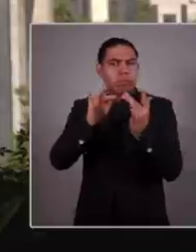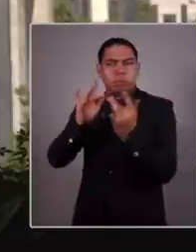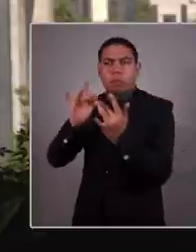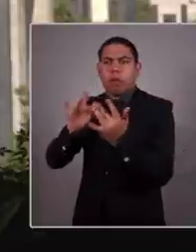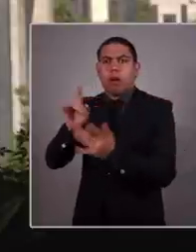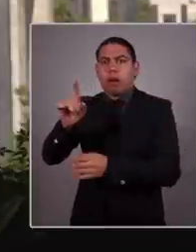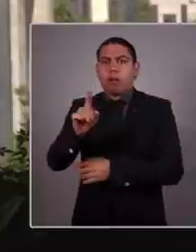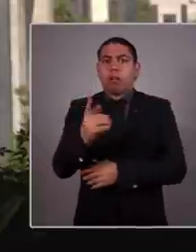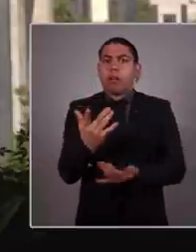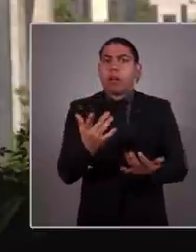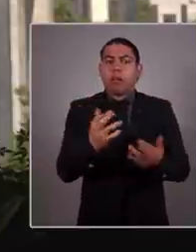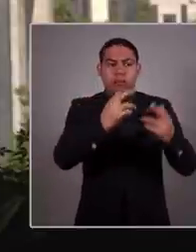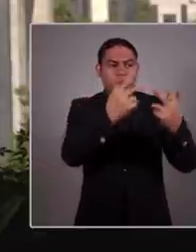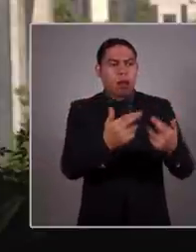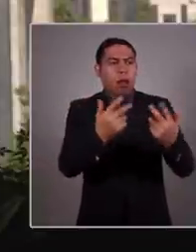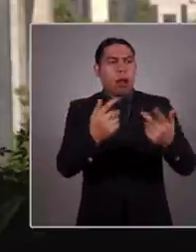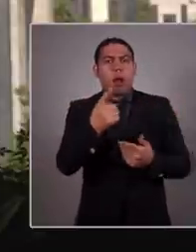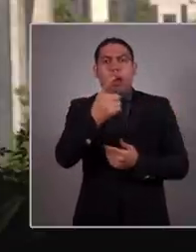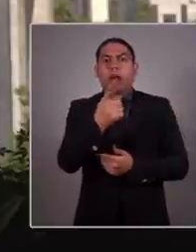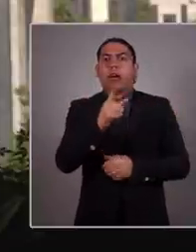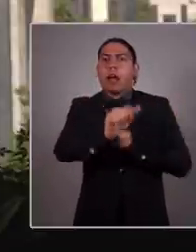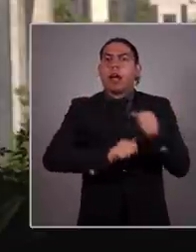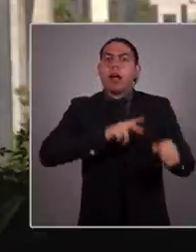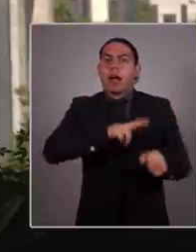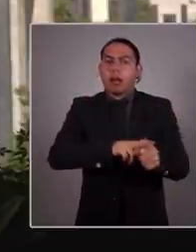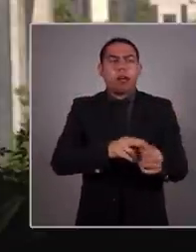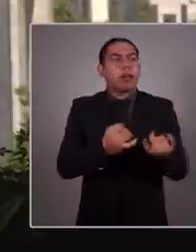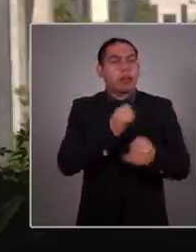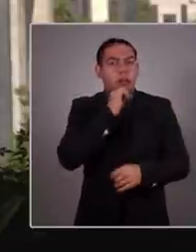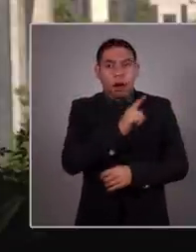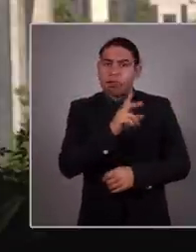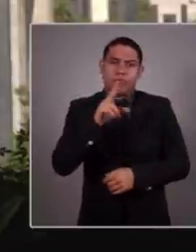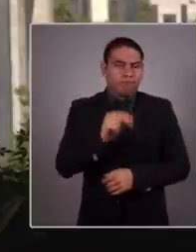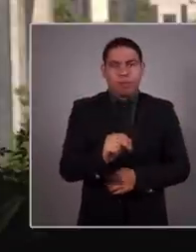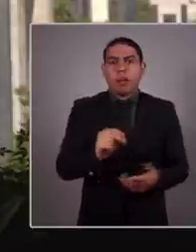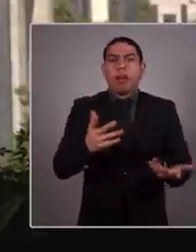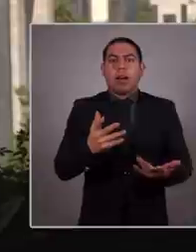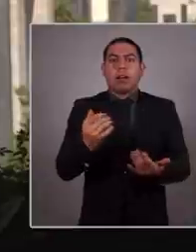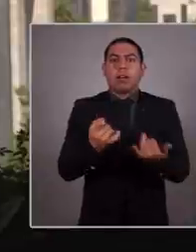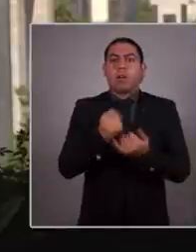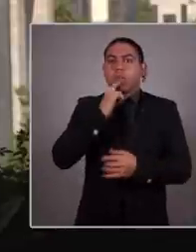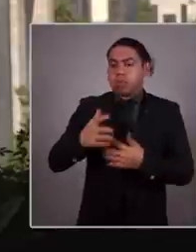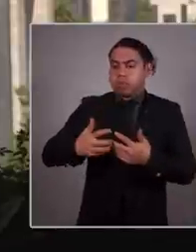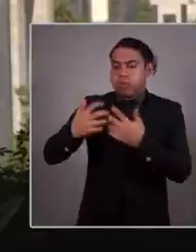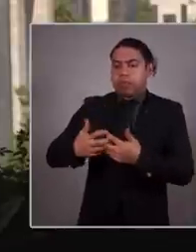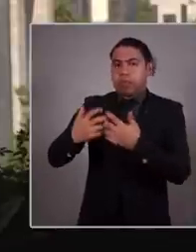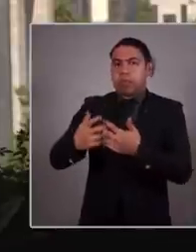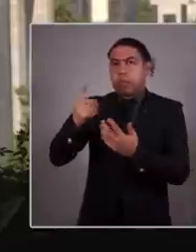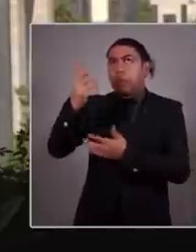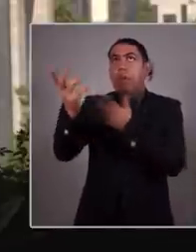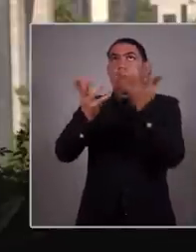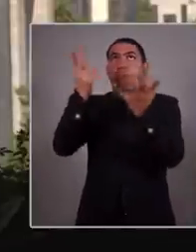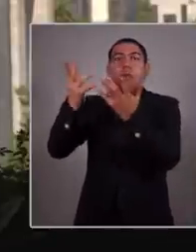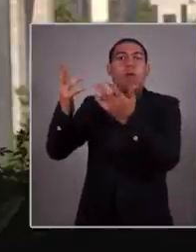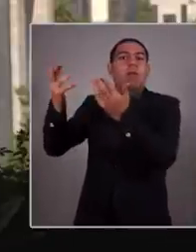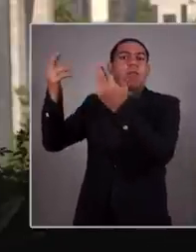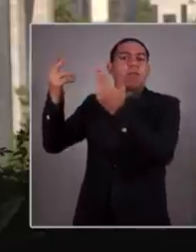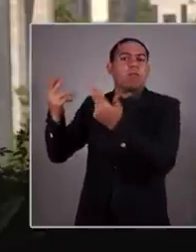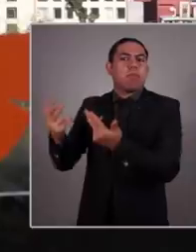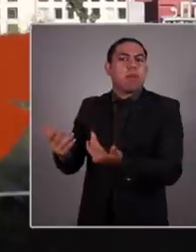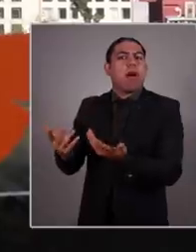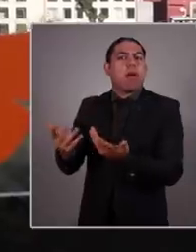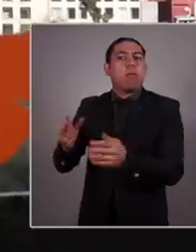depredaron nuestros recursos naturales. Ni el pasado de un gobierno que hoy le apuesta a frenar la transición energética y la devastación del medio ambiente.